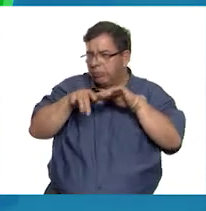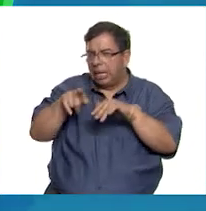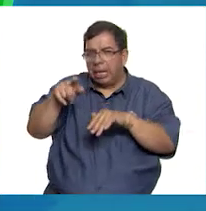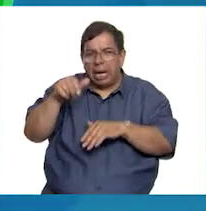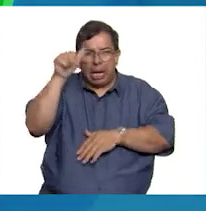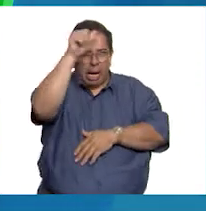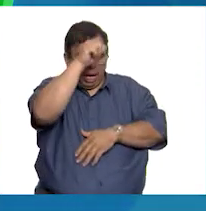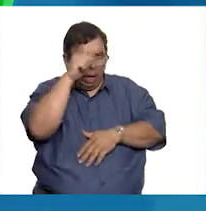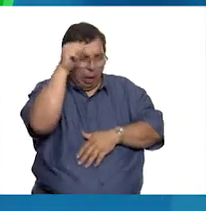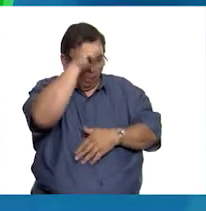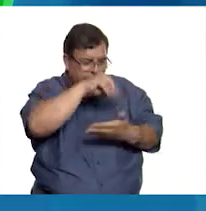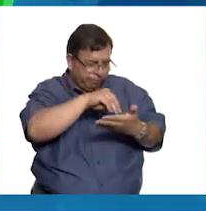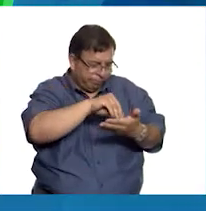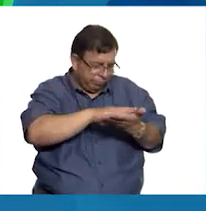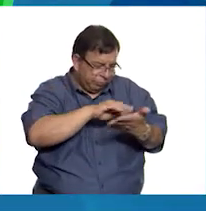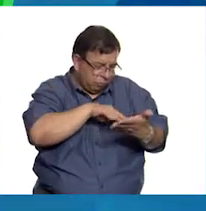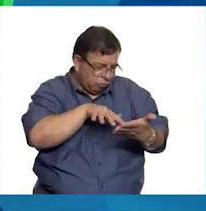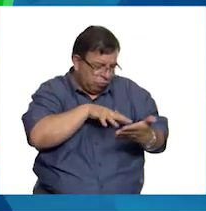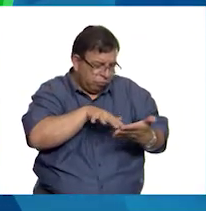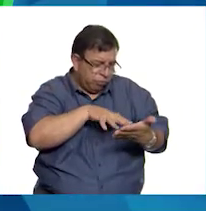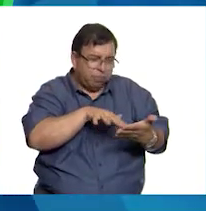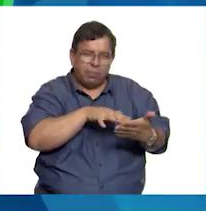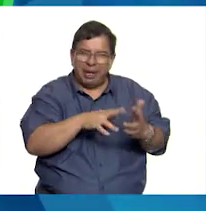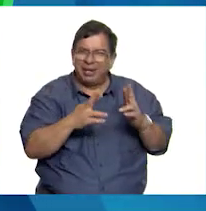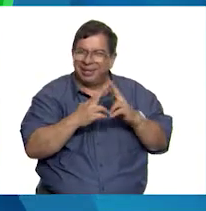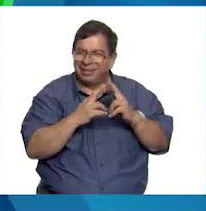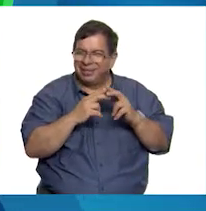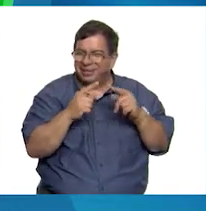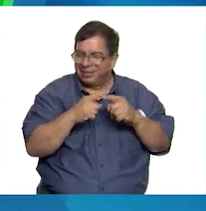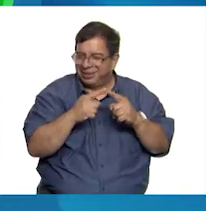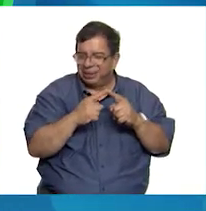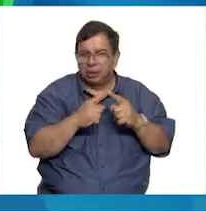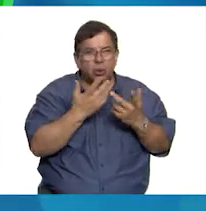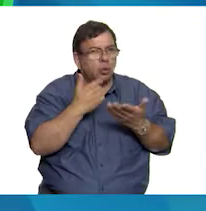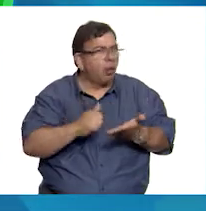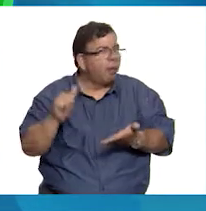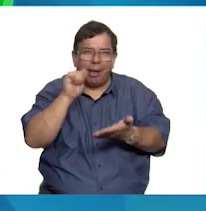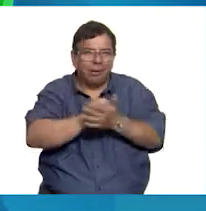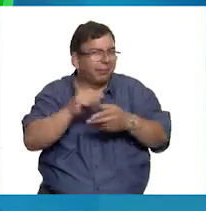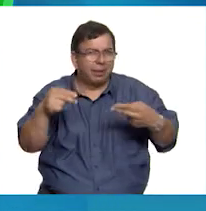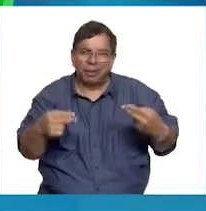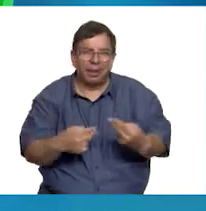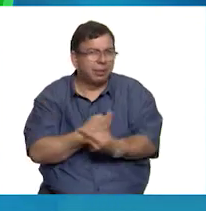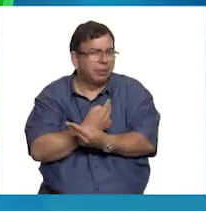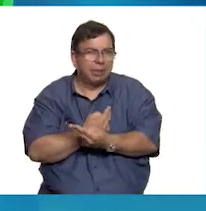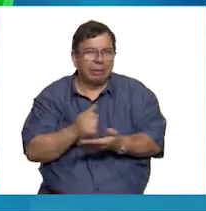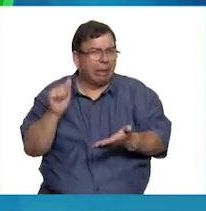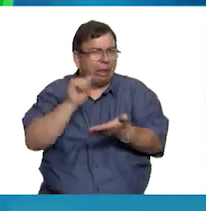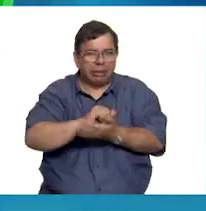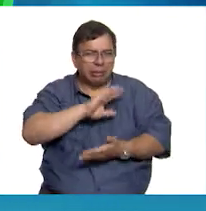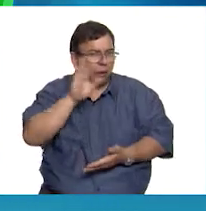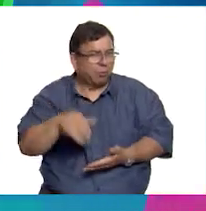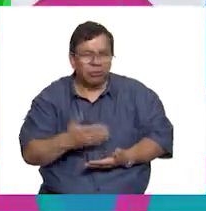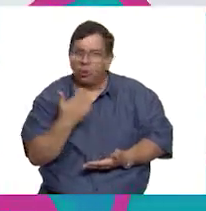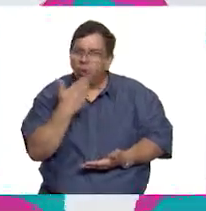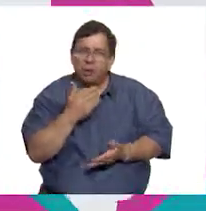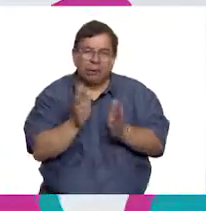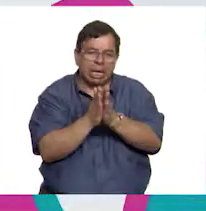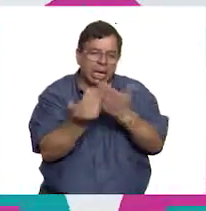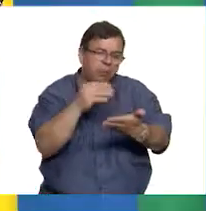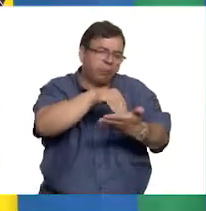sacerdotes los registraban en sus libros parroquiales. No había actas de nacimiento o de defunción como las que existen ahora.